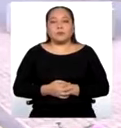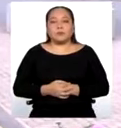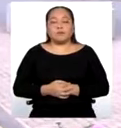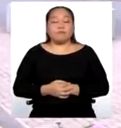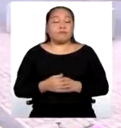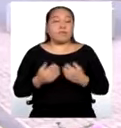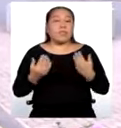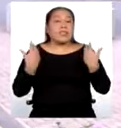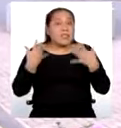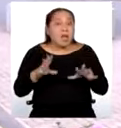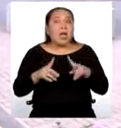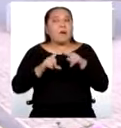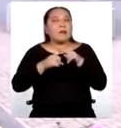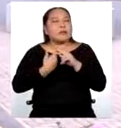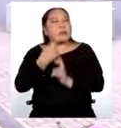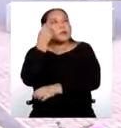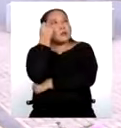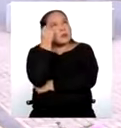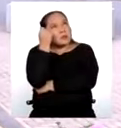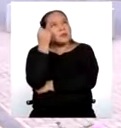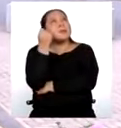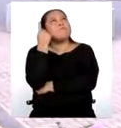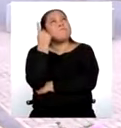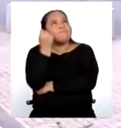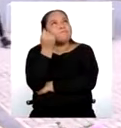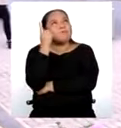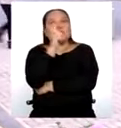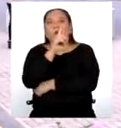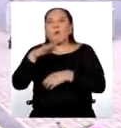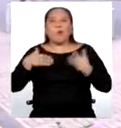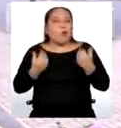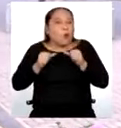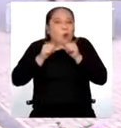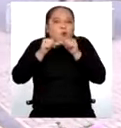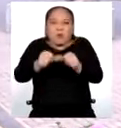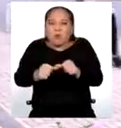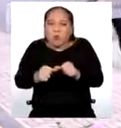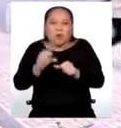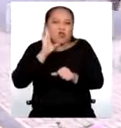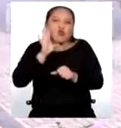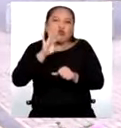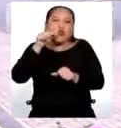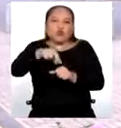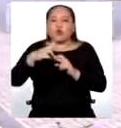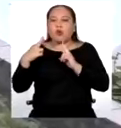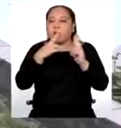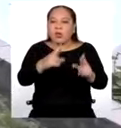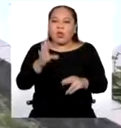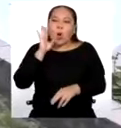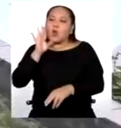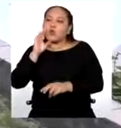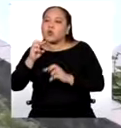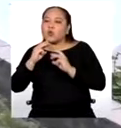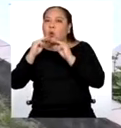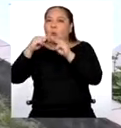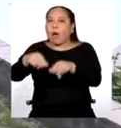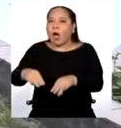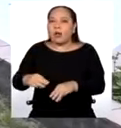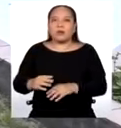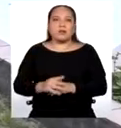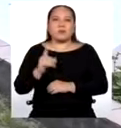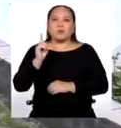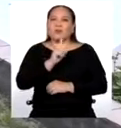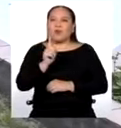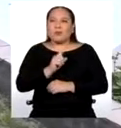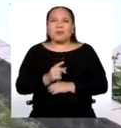Tenemos que empezar a entender que no podemos seguir contaminando los ríos y los lagos del mundo y del Perú. Tenemos que, tal vez,